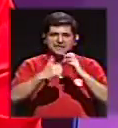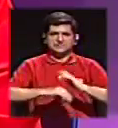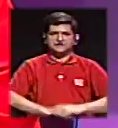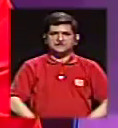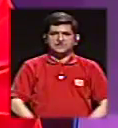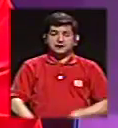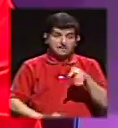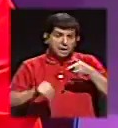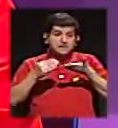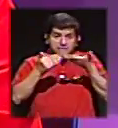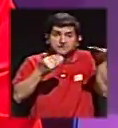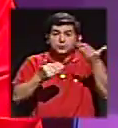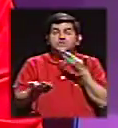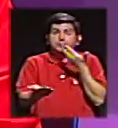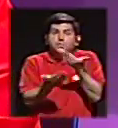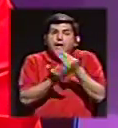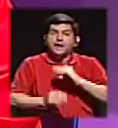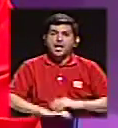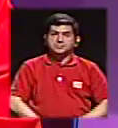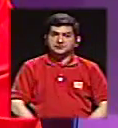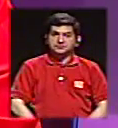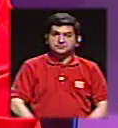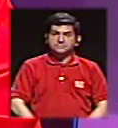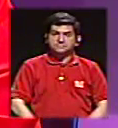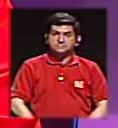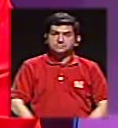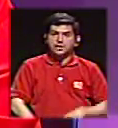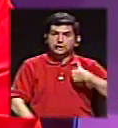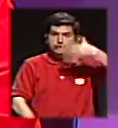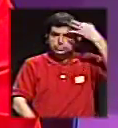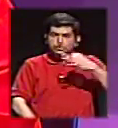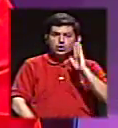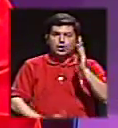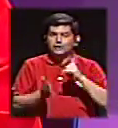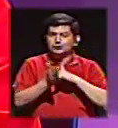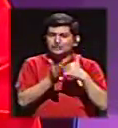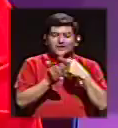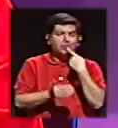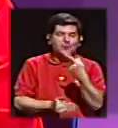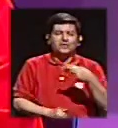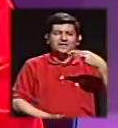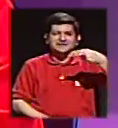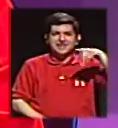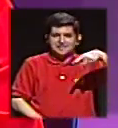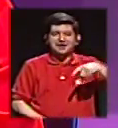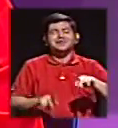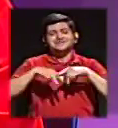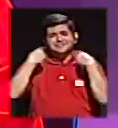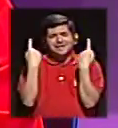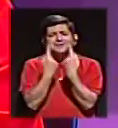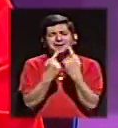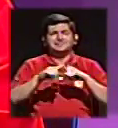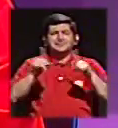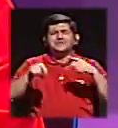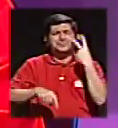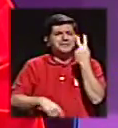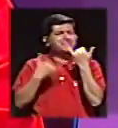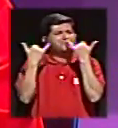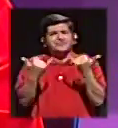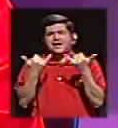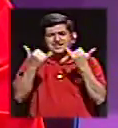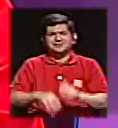hecho muy valiente. Y esas son cosas que son buenas. Creo que su debilidad, como dicen, es el partido, pero vea que ya, Marlon,